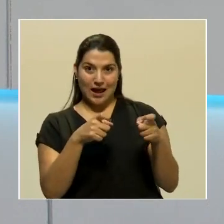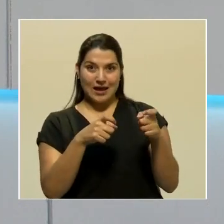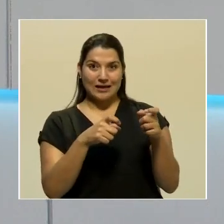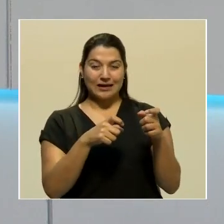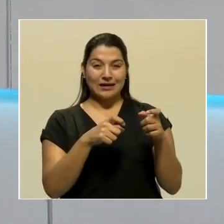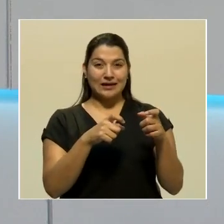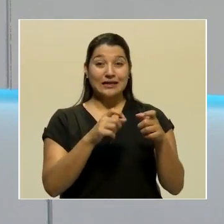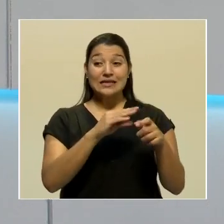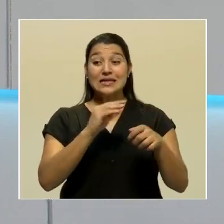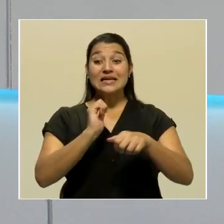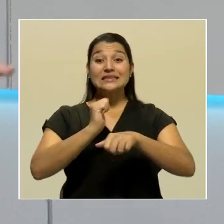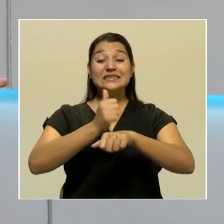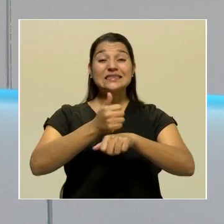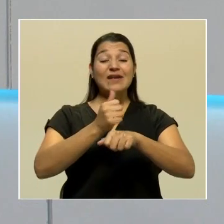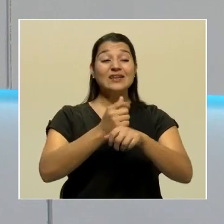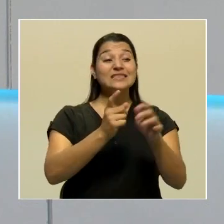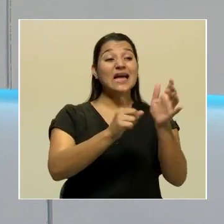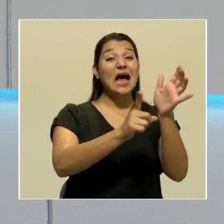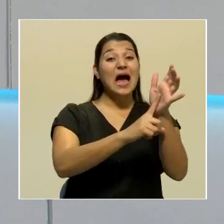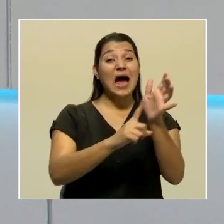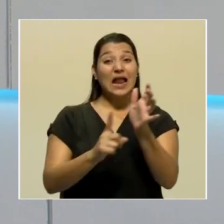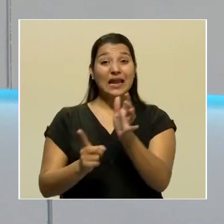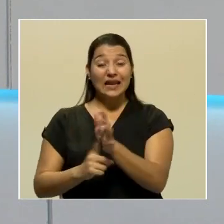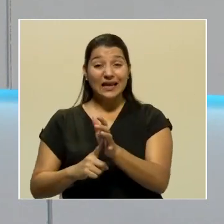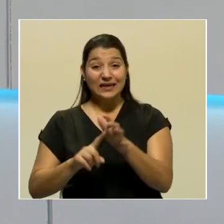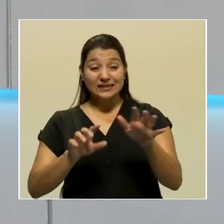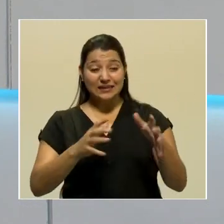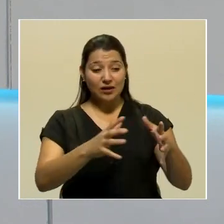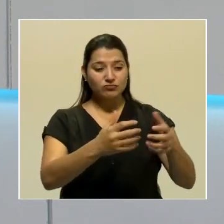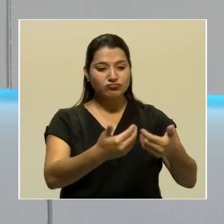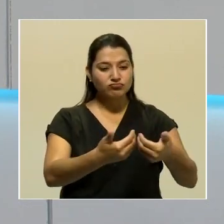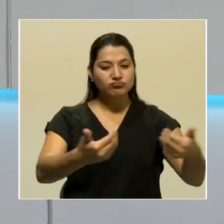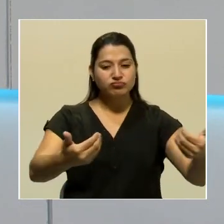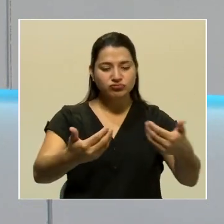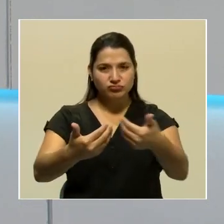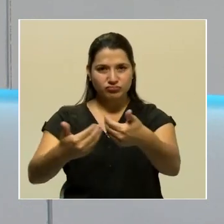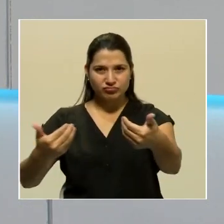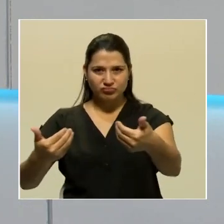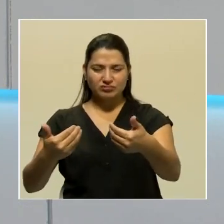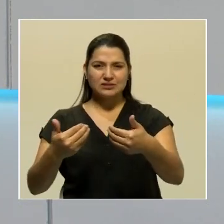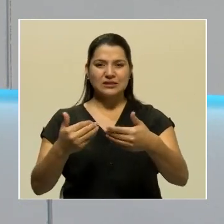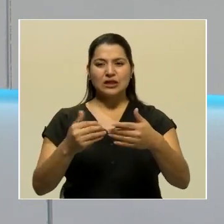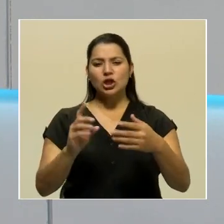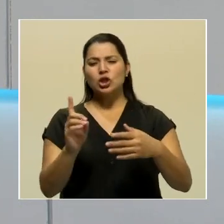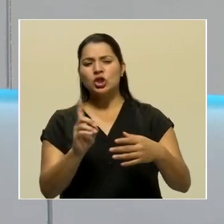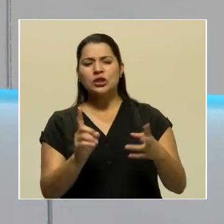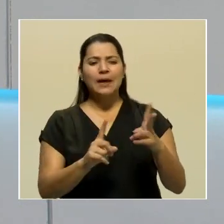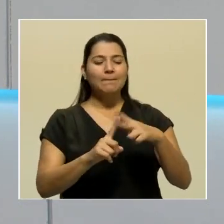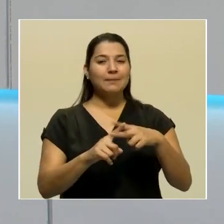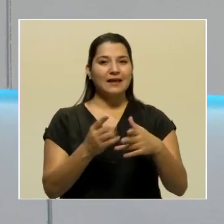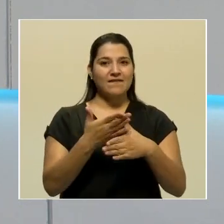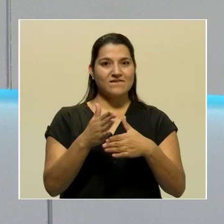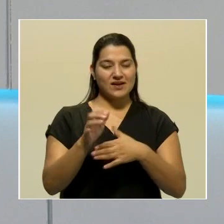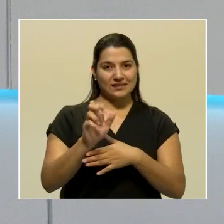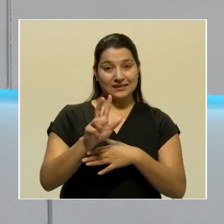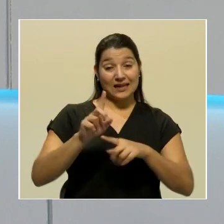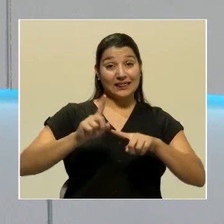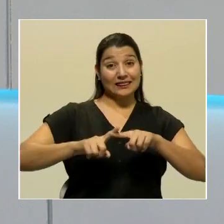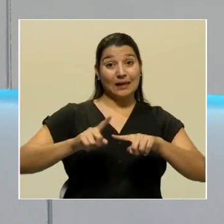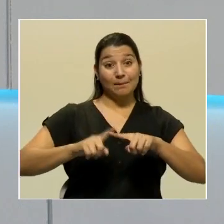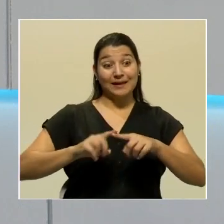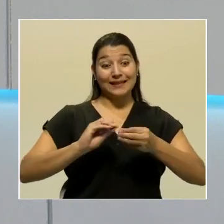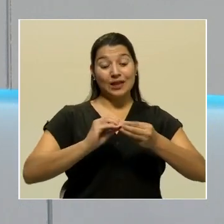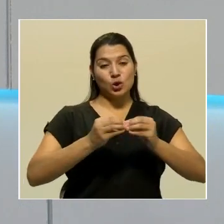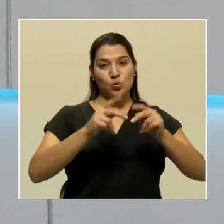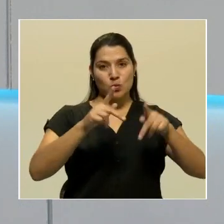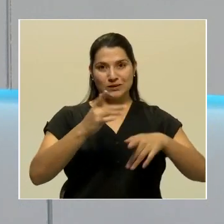diferenciadas de naranja, amarilla y fase 3 en el país según la evolución de los casos.